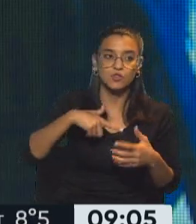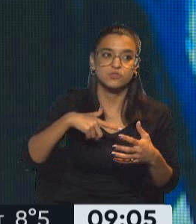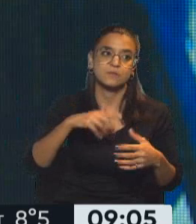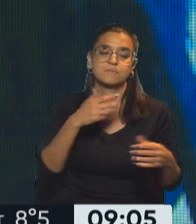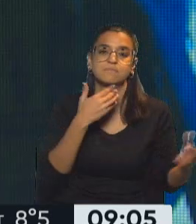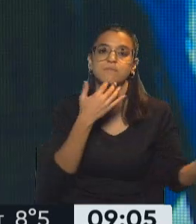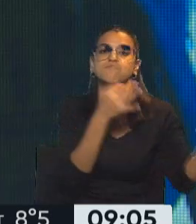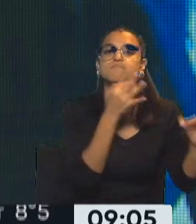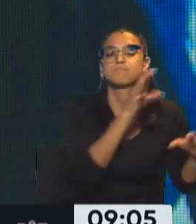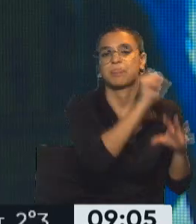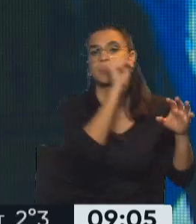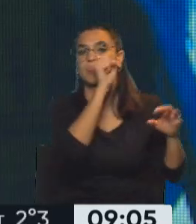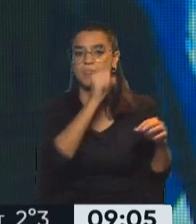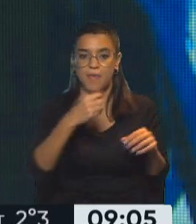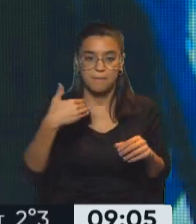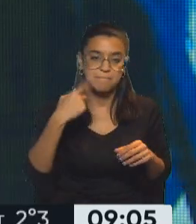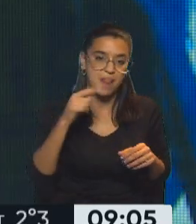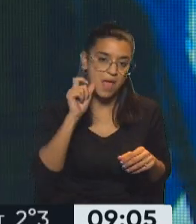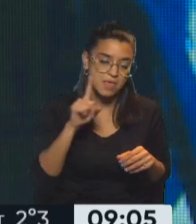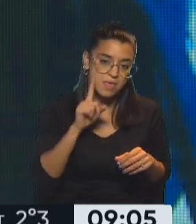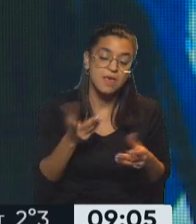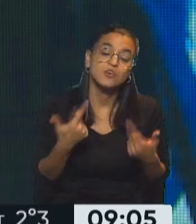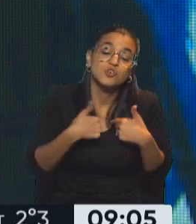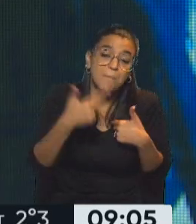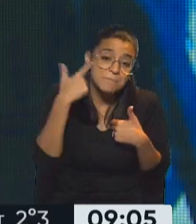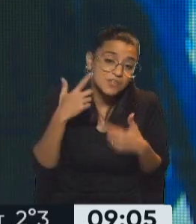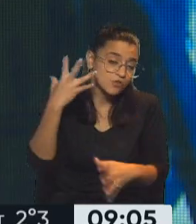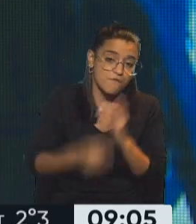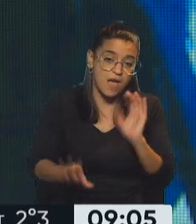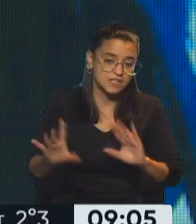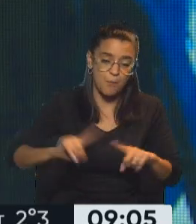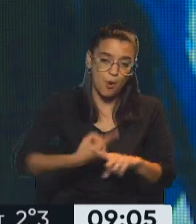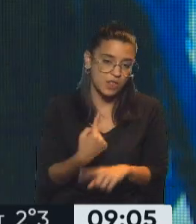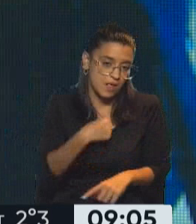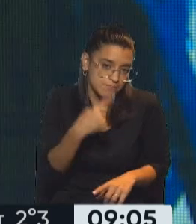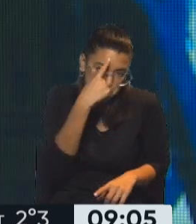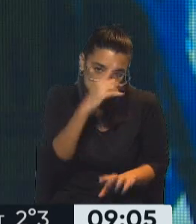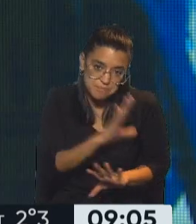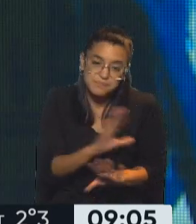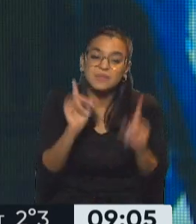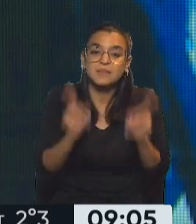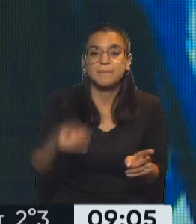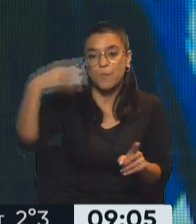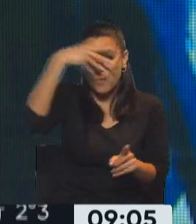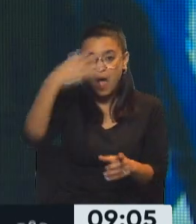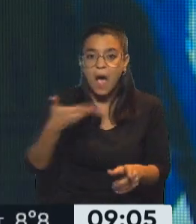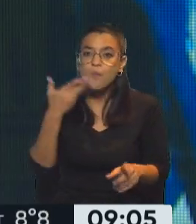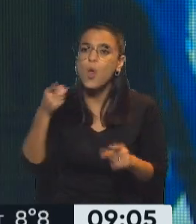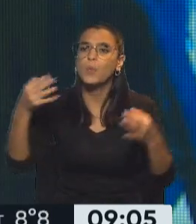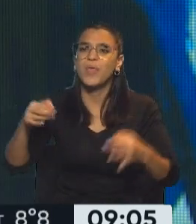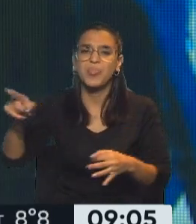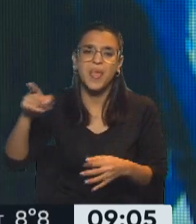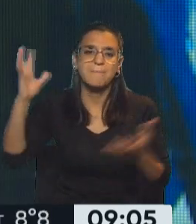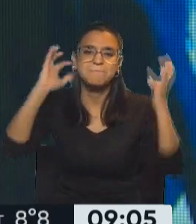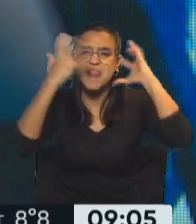Yo creo que fue un error. Yo creo que es un error político. También creo que Patricia Burles ya habló bien de Milley.